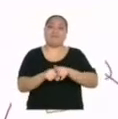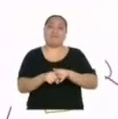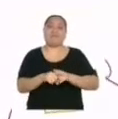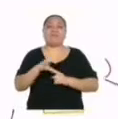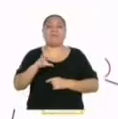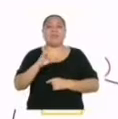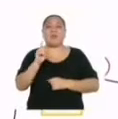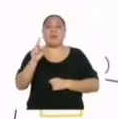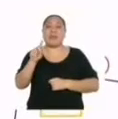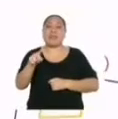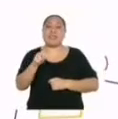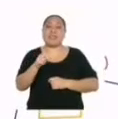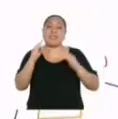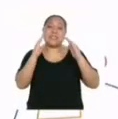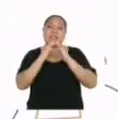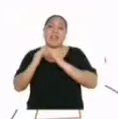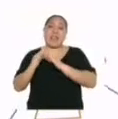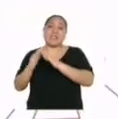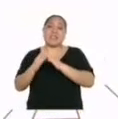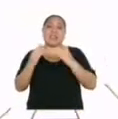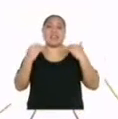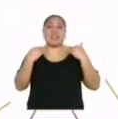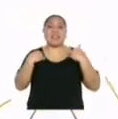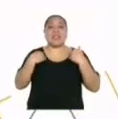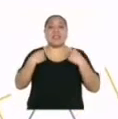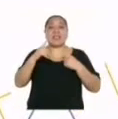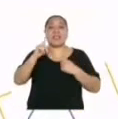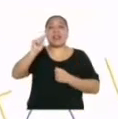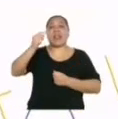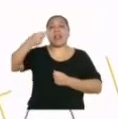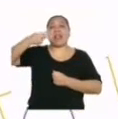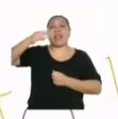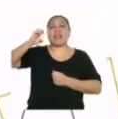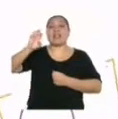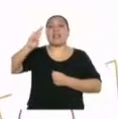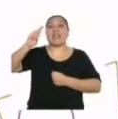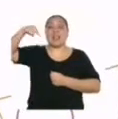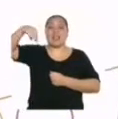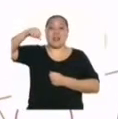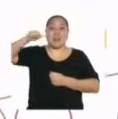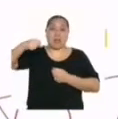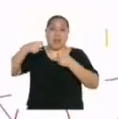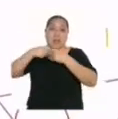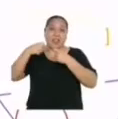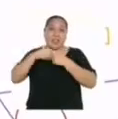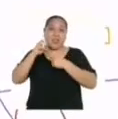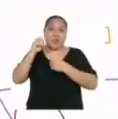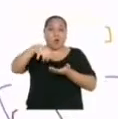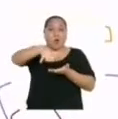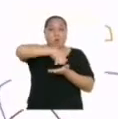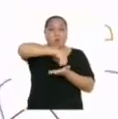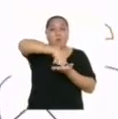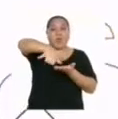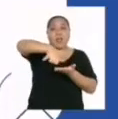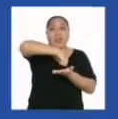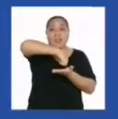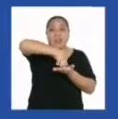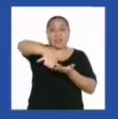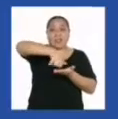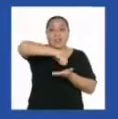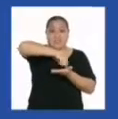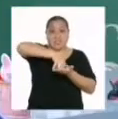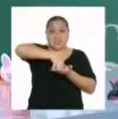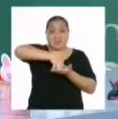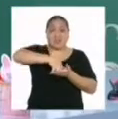para aquellos hogares que tienen terma eléctrica o plancha. Ambas gastan mucha energía.